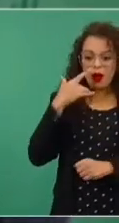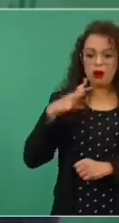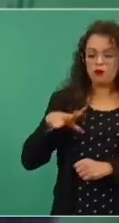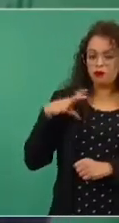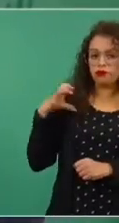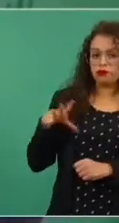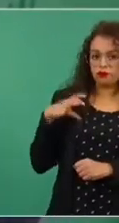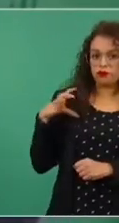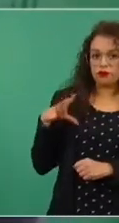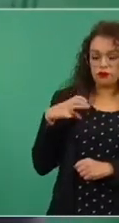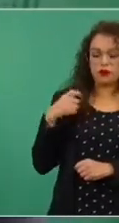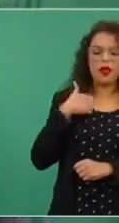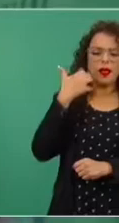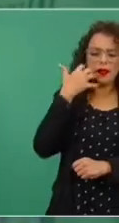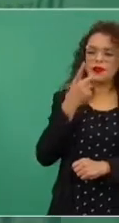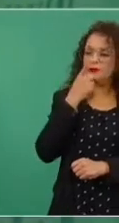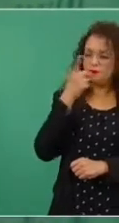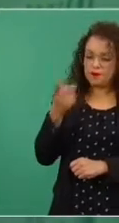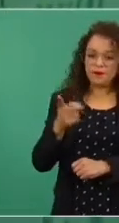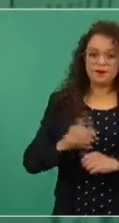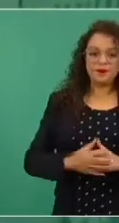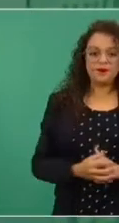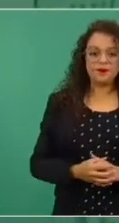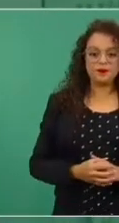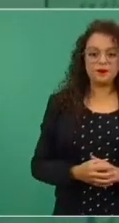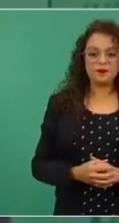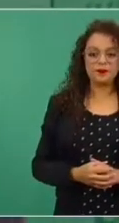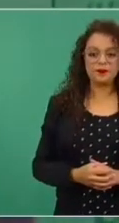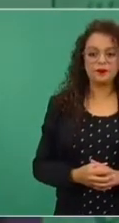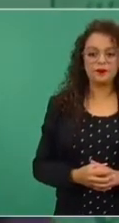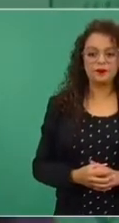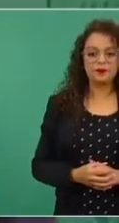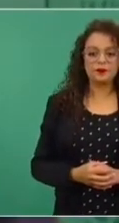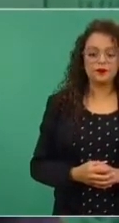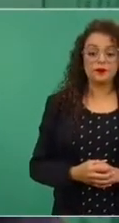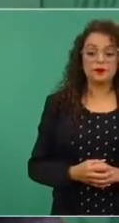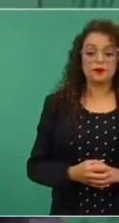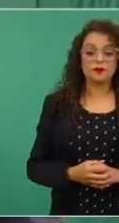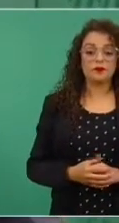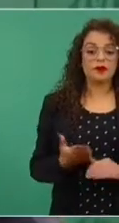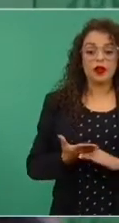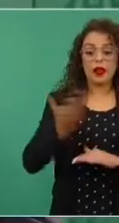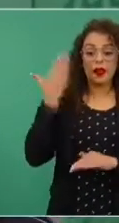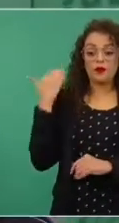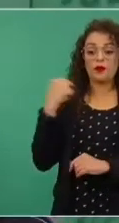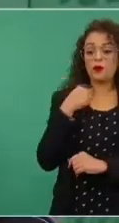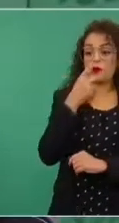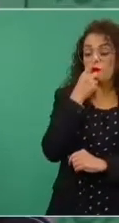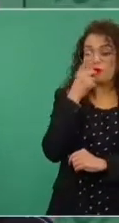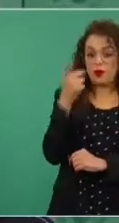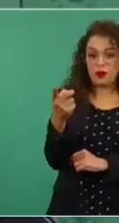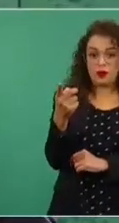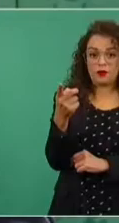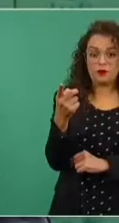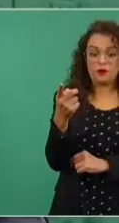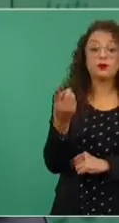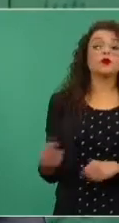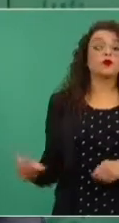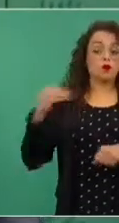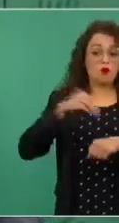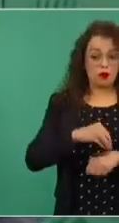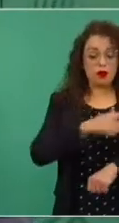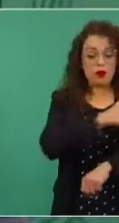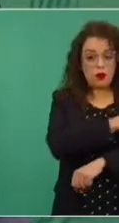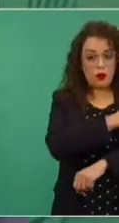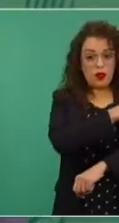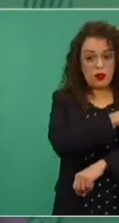que cuando dijimos que íbamos a crear la Guardia Nacional en